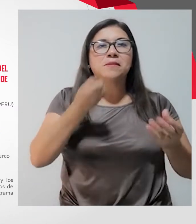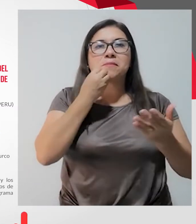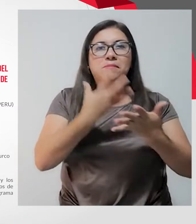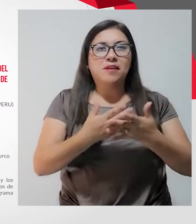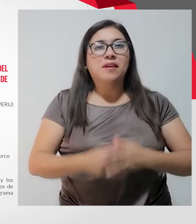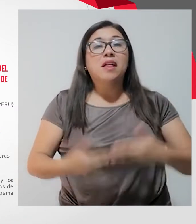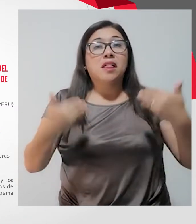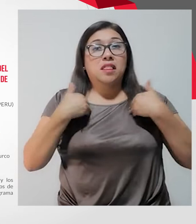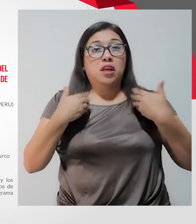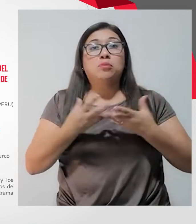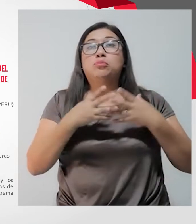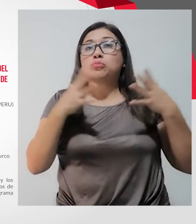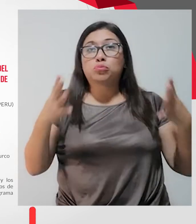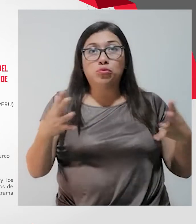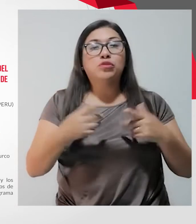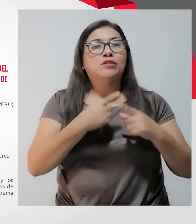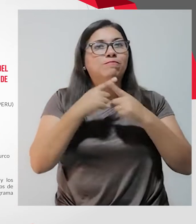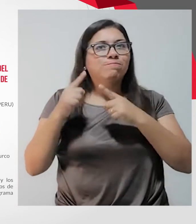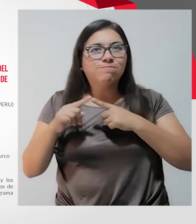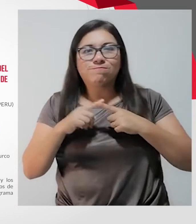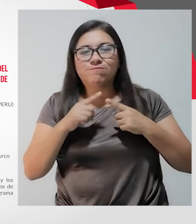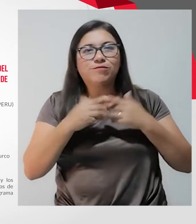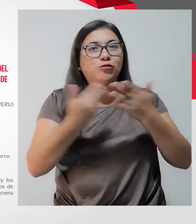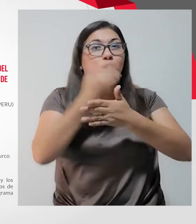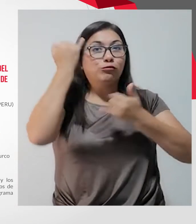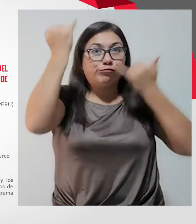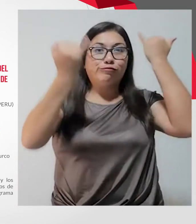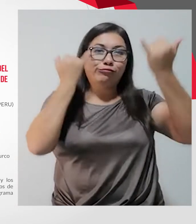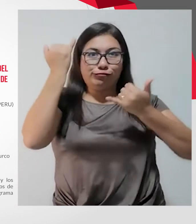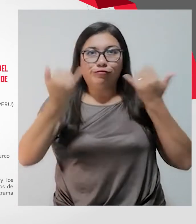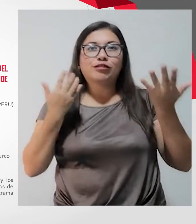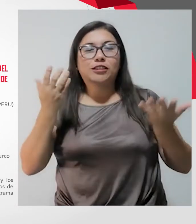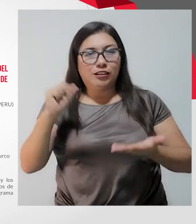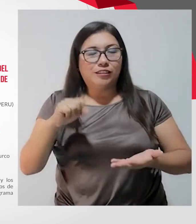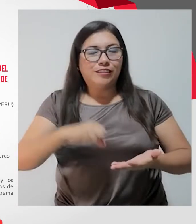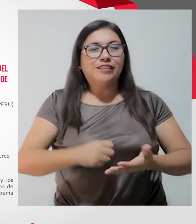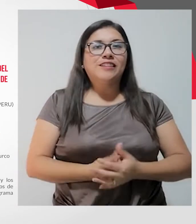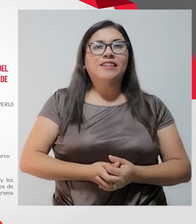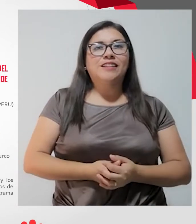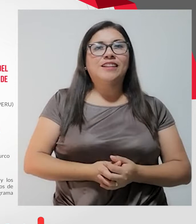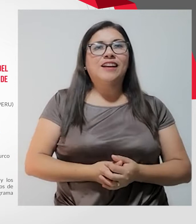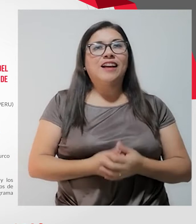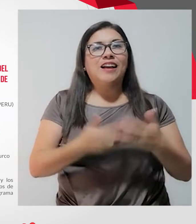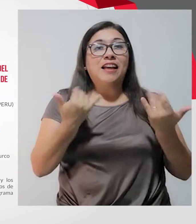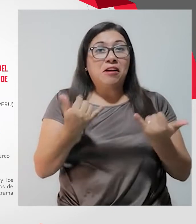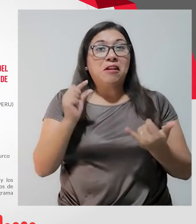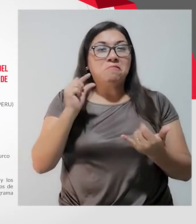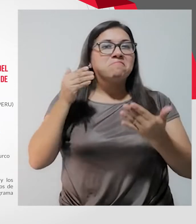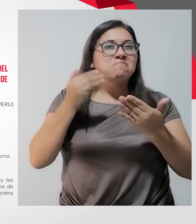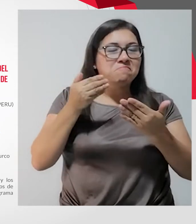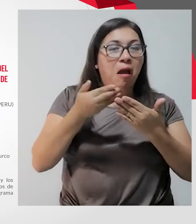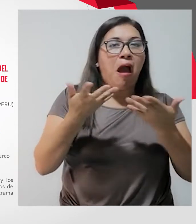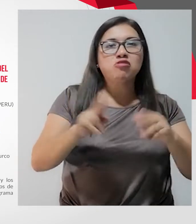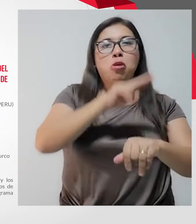Bueno, y tenemos unos proyectos bastante innovadores, ahora que ya estamos de manera ya casi volviendo a la